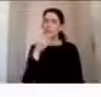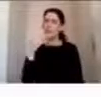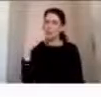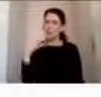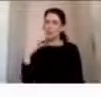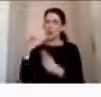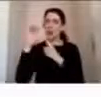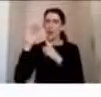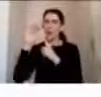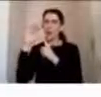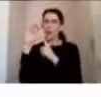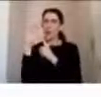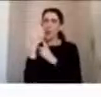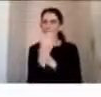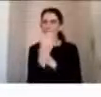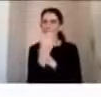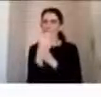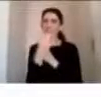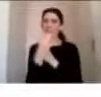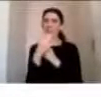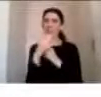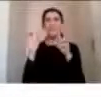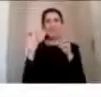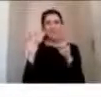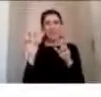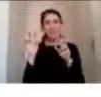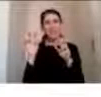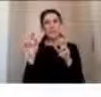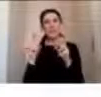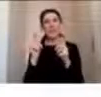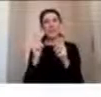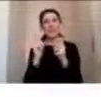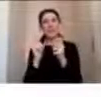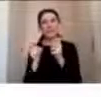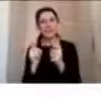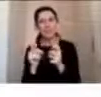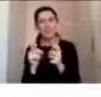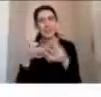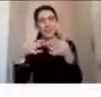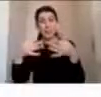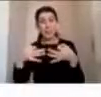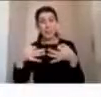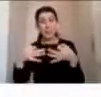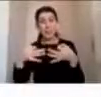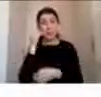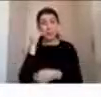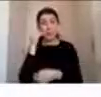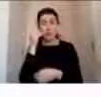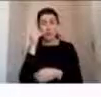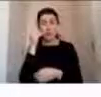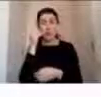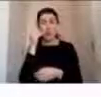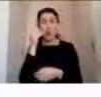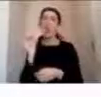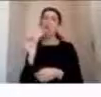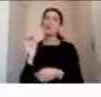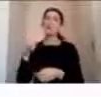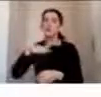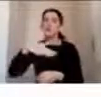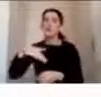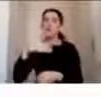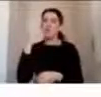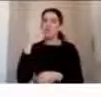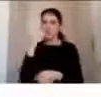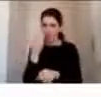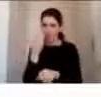seguridad de los niños, en el riesgo vital o en las situaciones donde los niños están inmersos, ¿cierto?